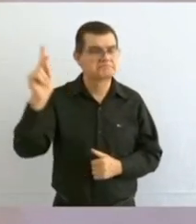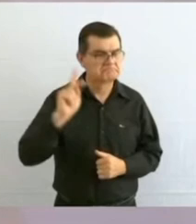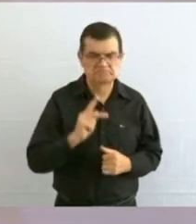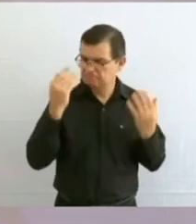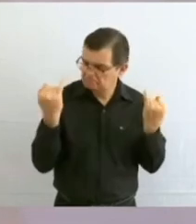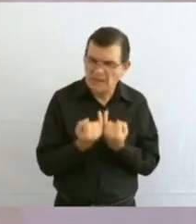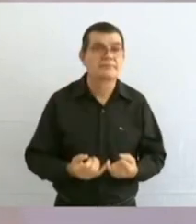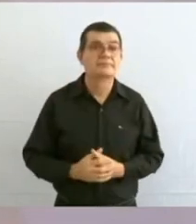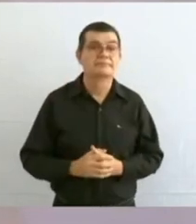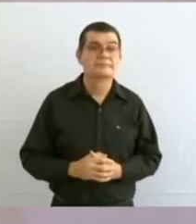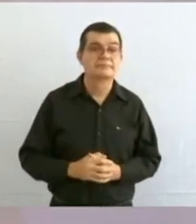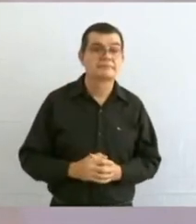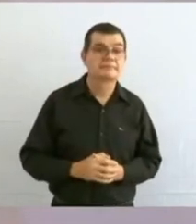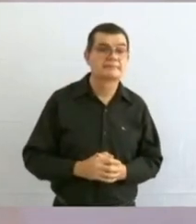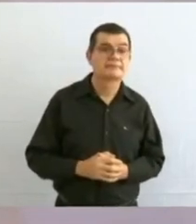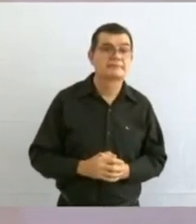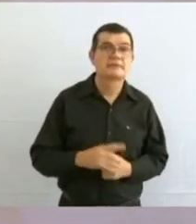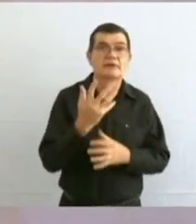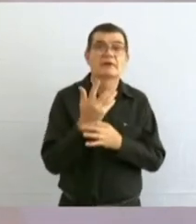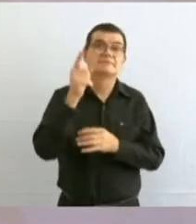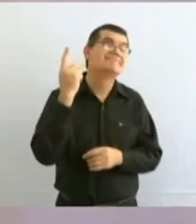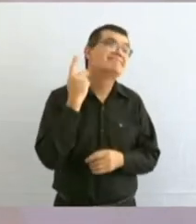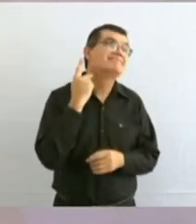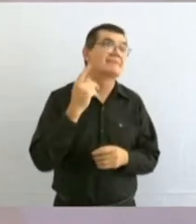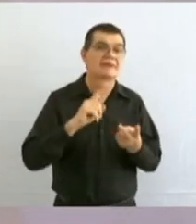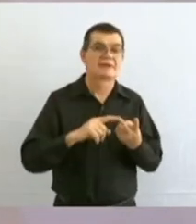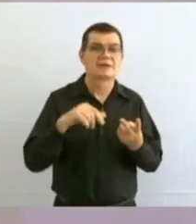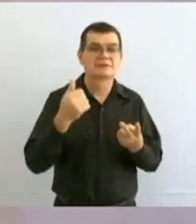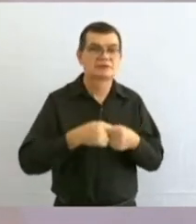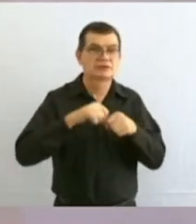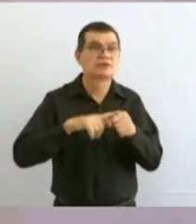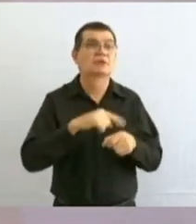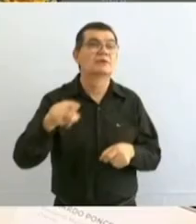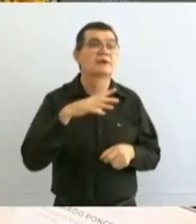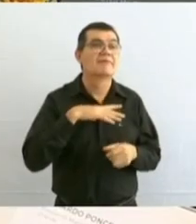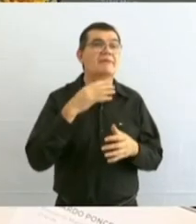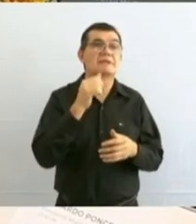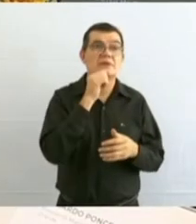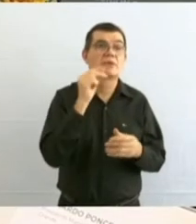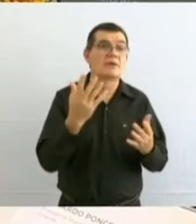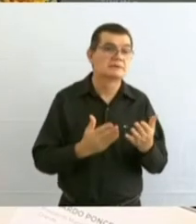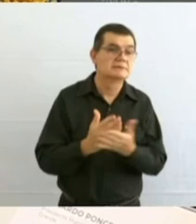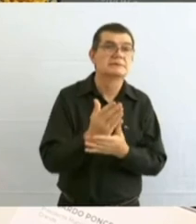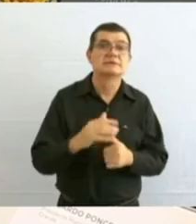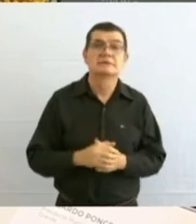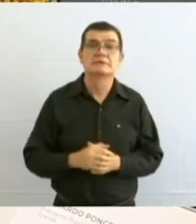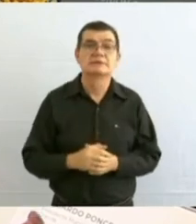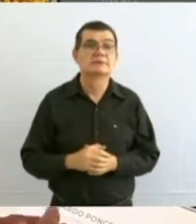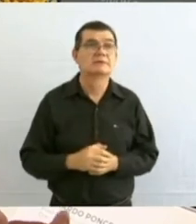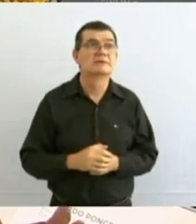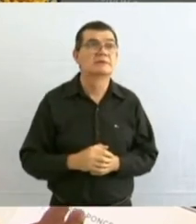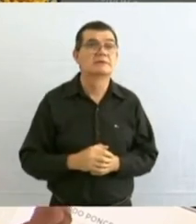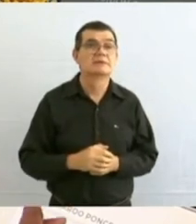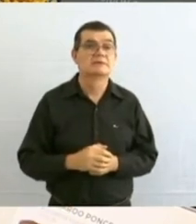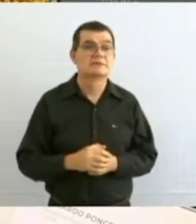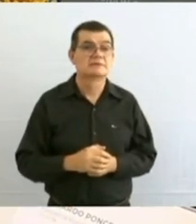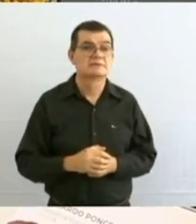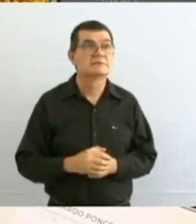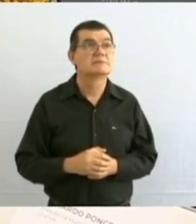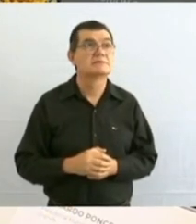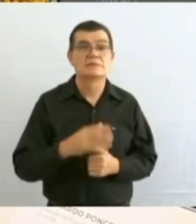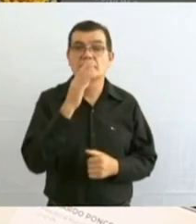parecida. Dicen los politólogos, los sociólogos, que no interviene el medio ambiente en la política.